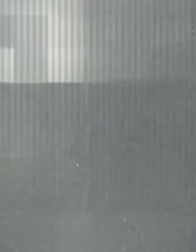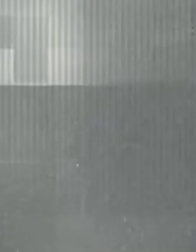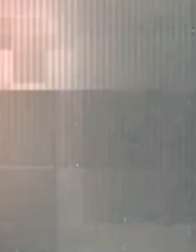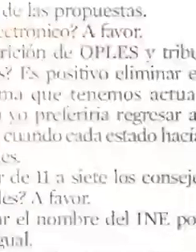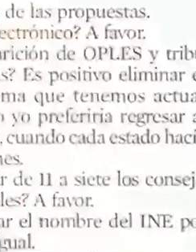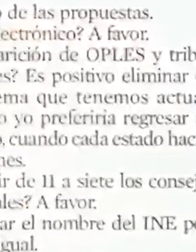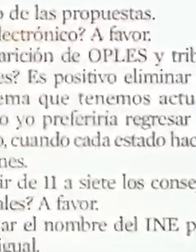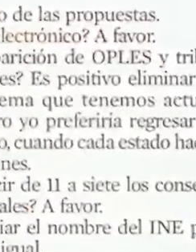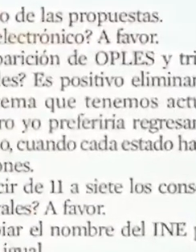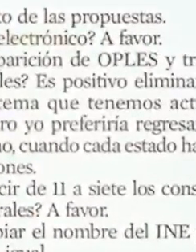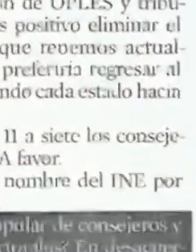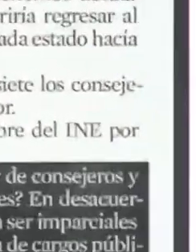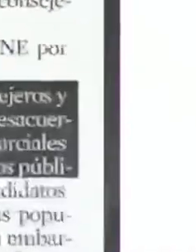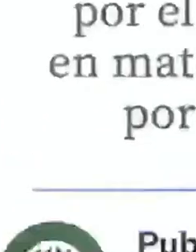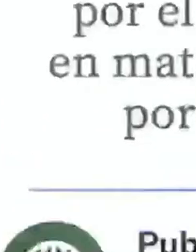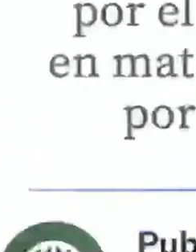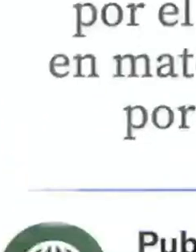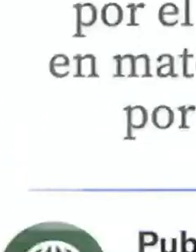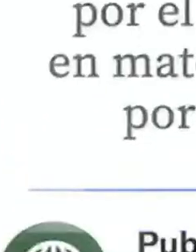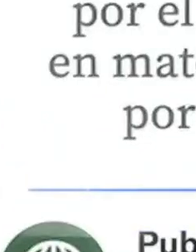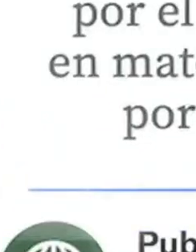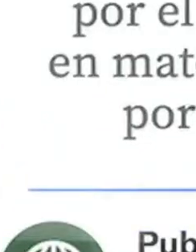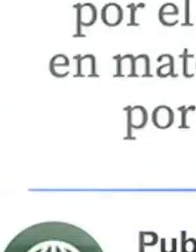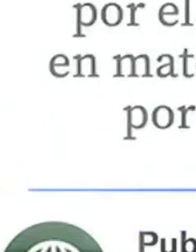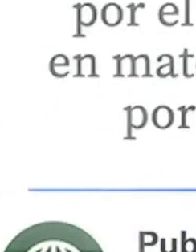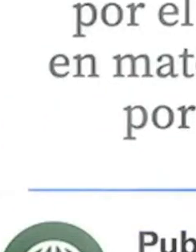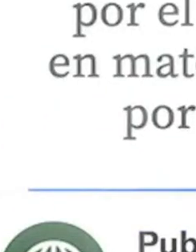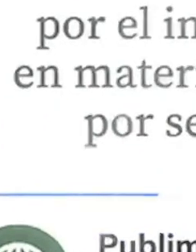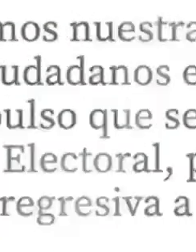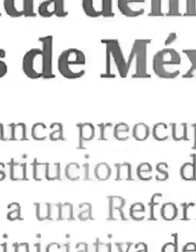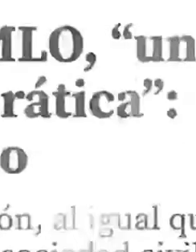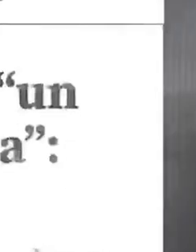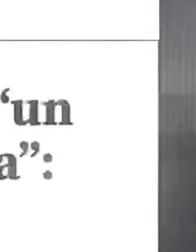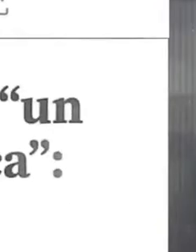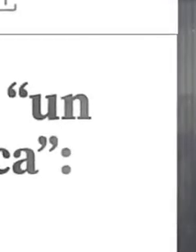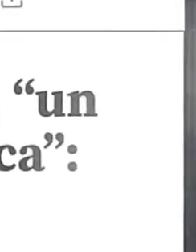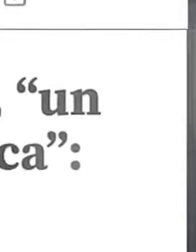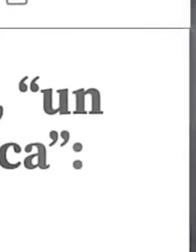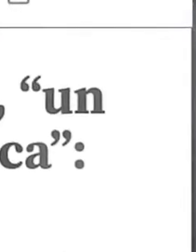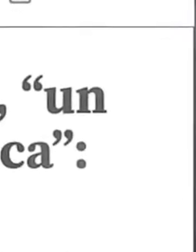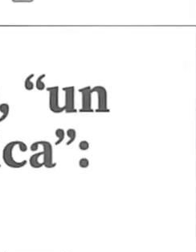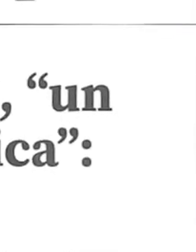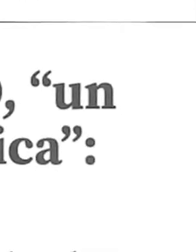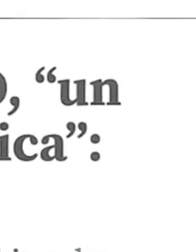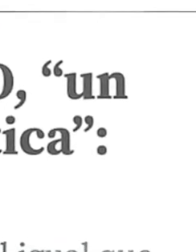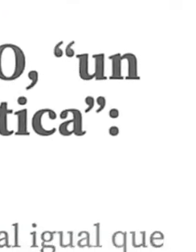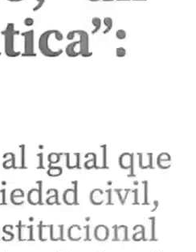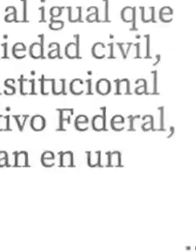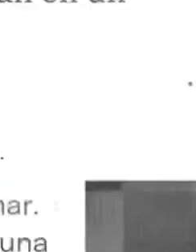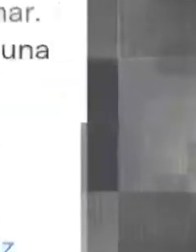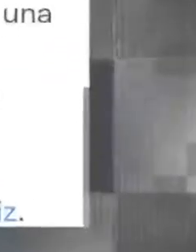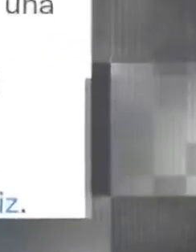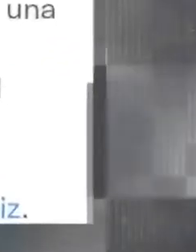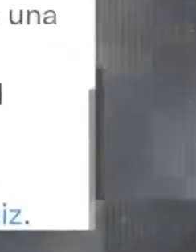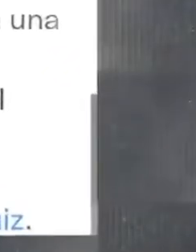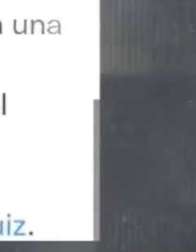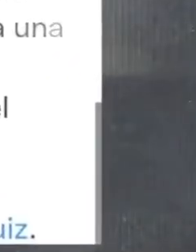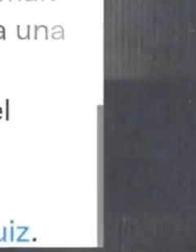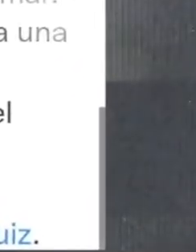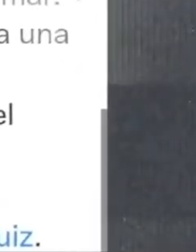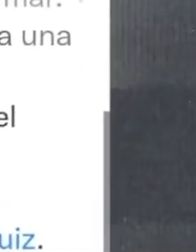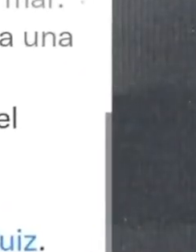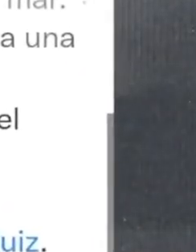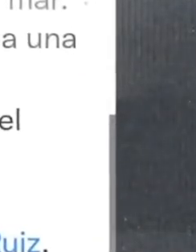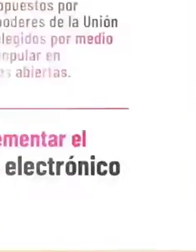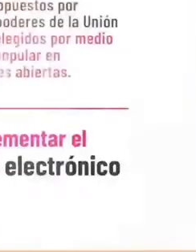Es falso que el presidente Andrés Manuel López Obrador quiere nombrar a los consejeros y magistrados electorales para controlar